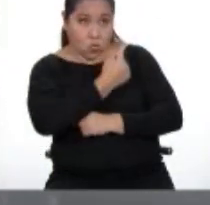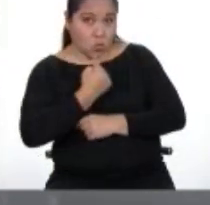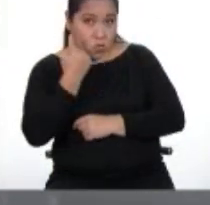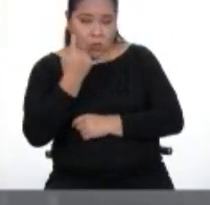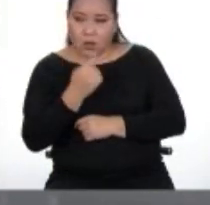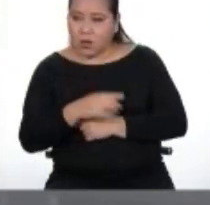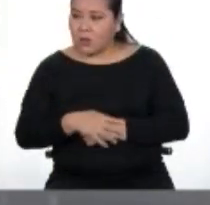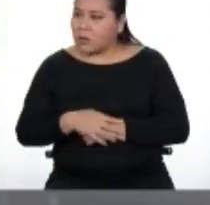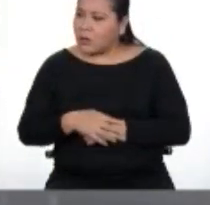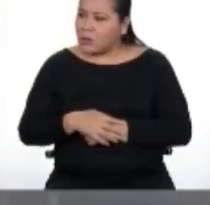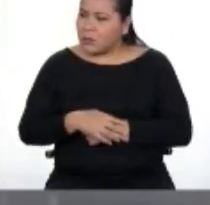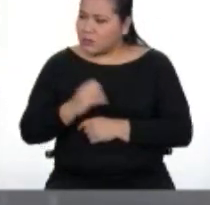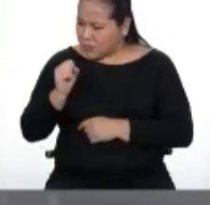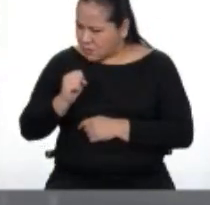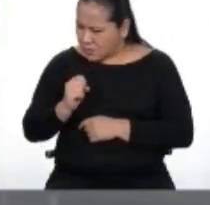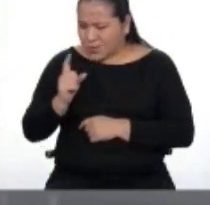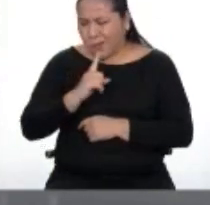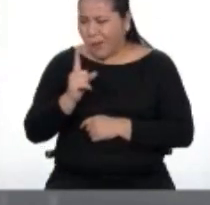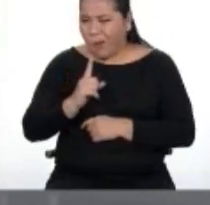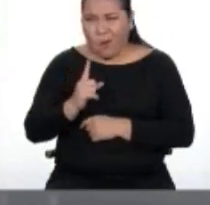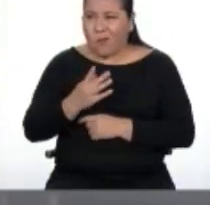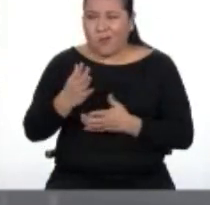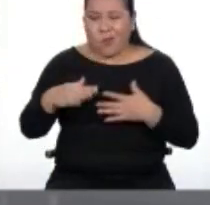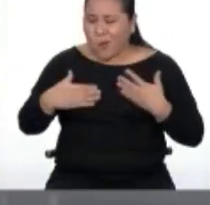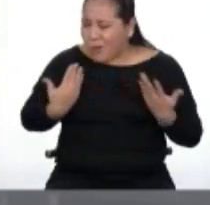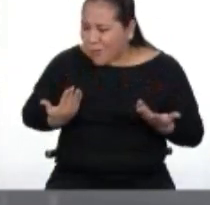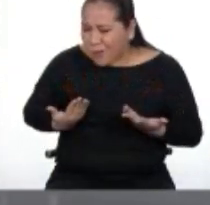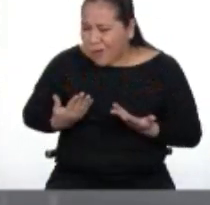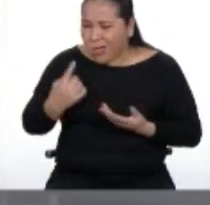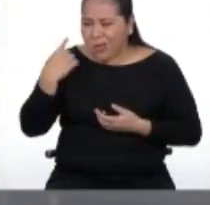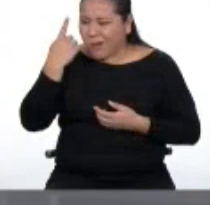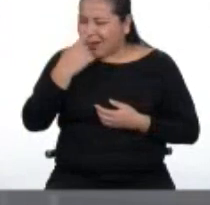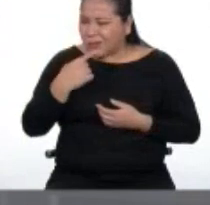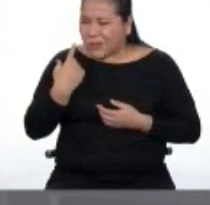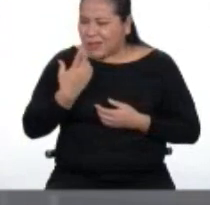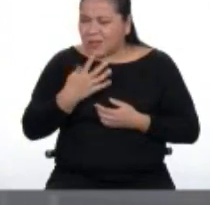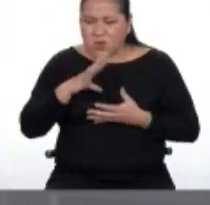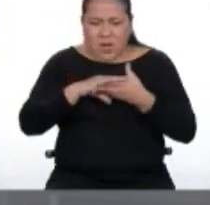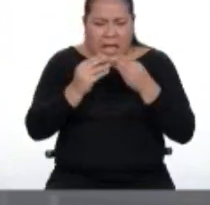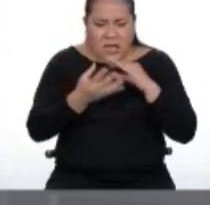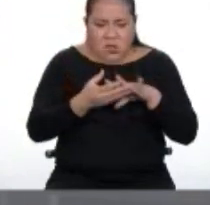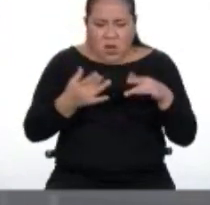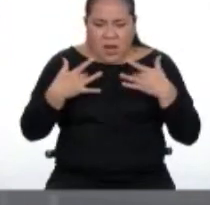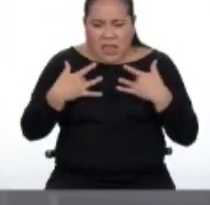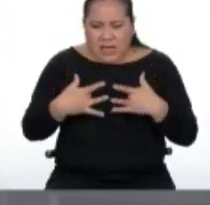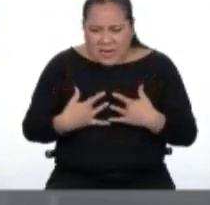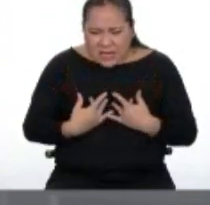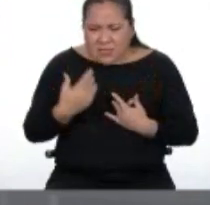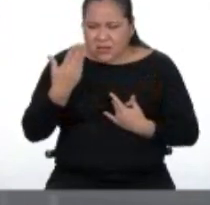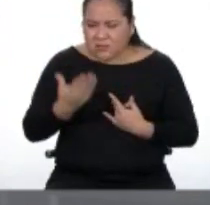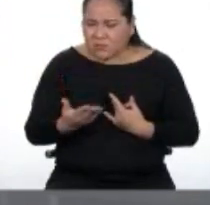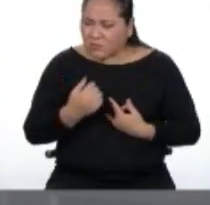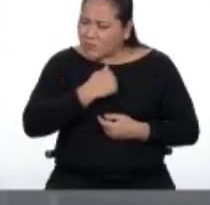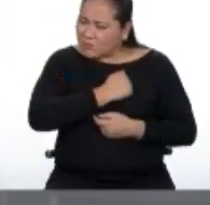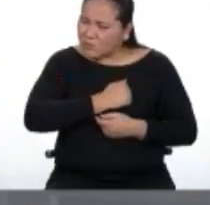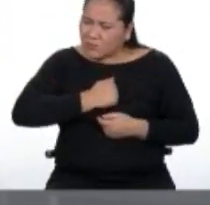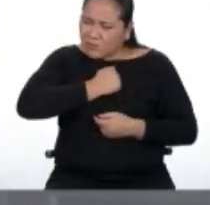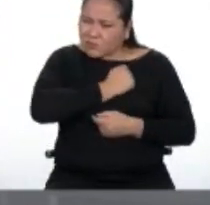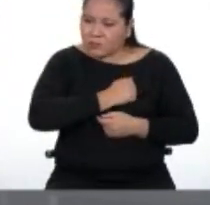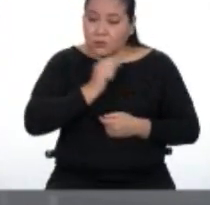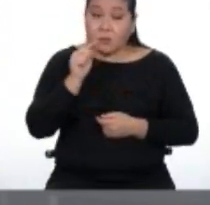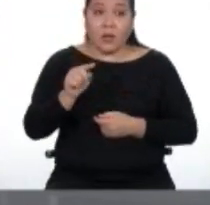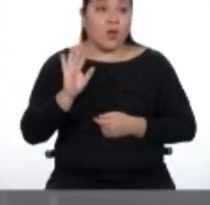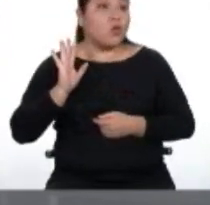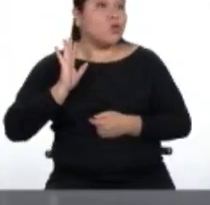¿En serio? ¡No! Tocino, no puedo cambiar la cara. Es una historia muy triste y me genera muchísima pena. Sus